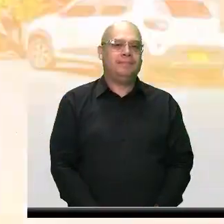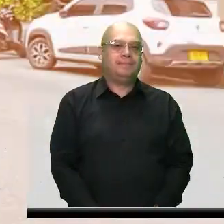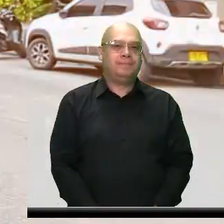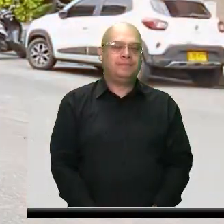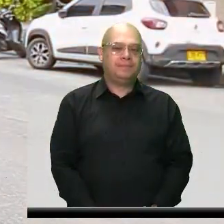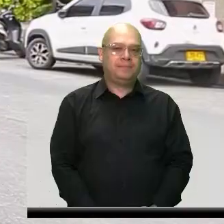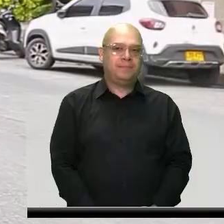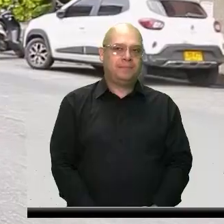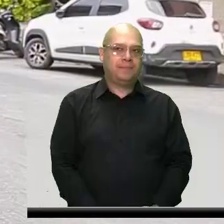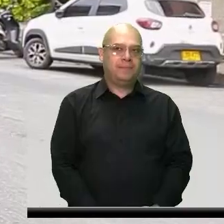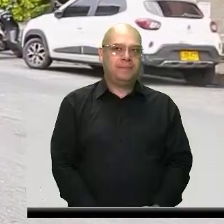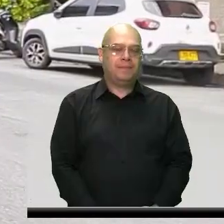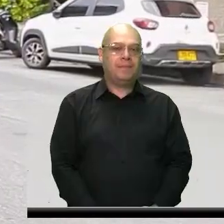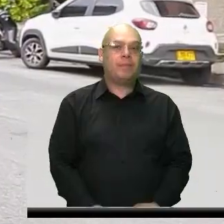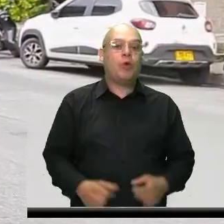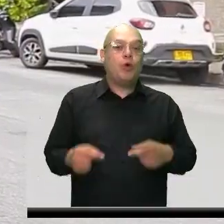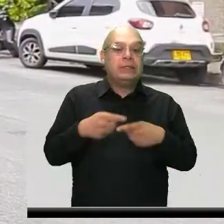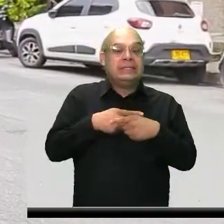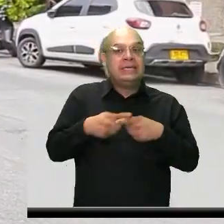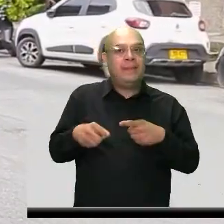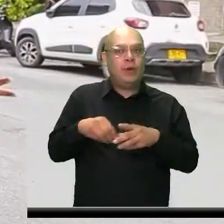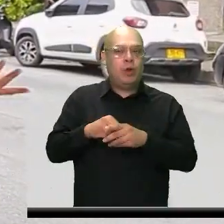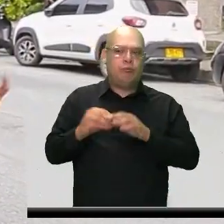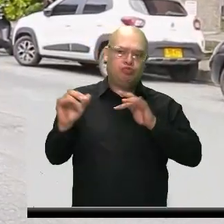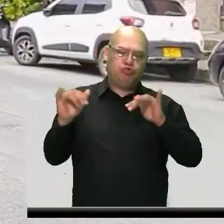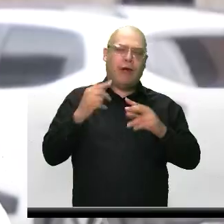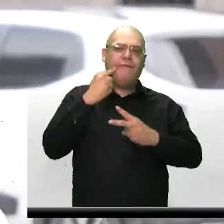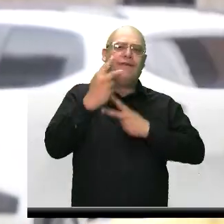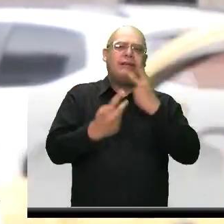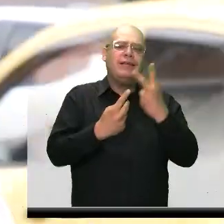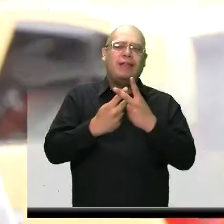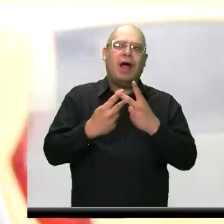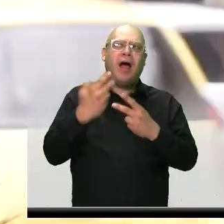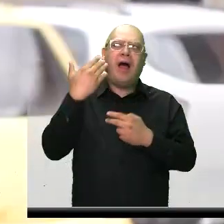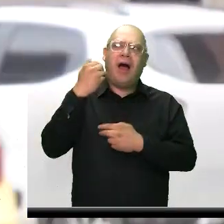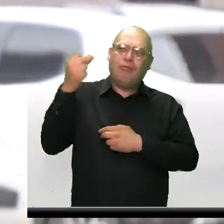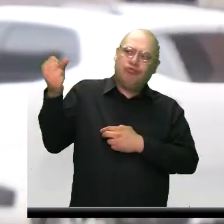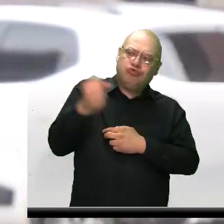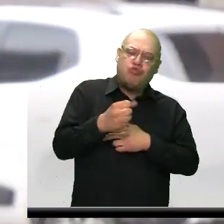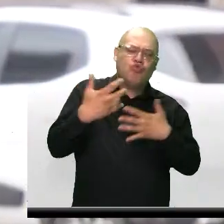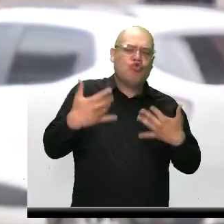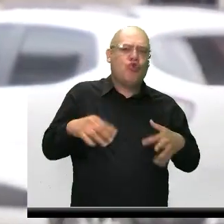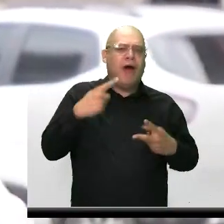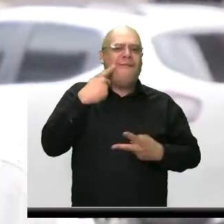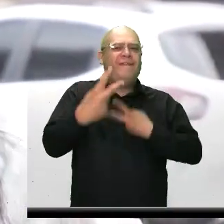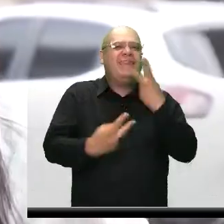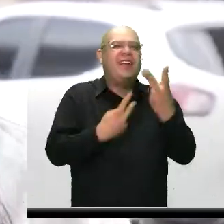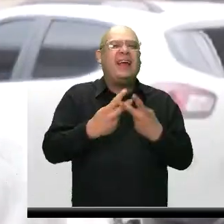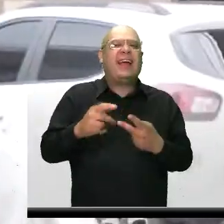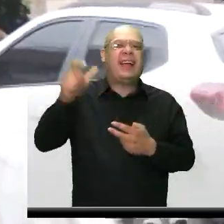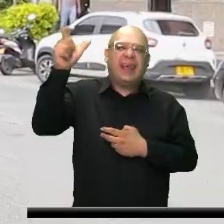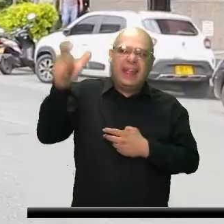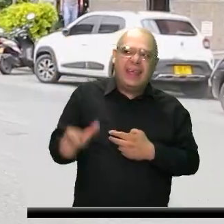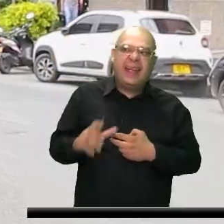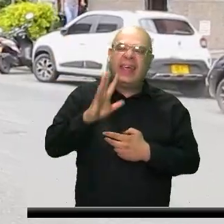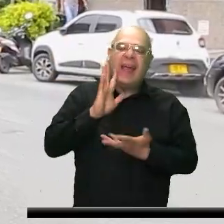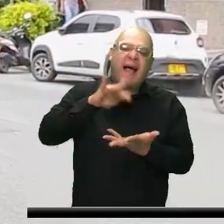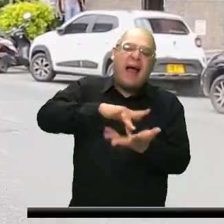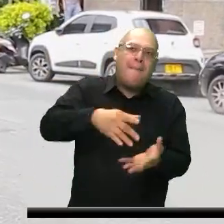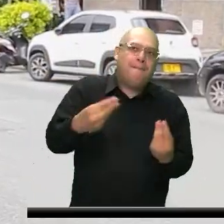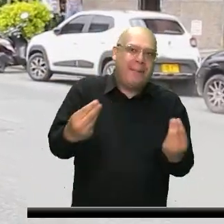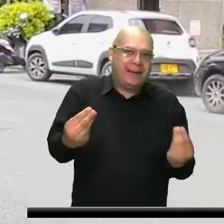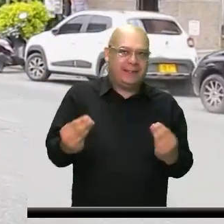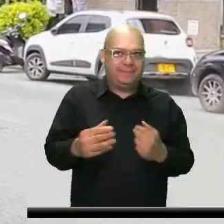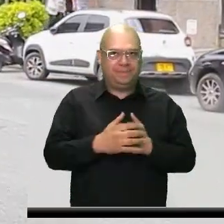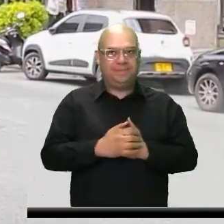Esta semana tuvimos una visita mundialista en nuestra ciudad. Contémosle a todos los televidentes quién es y qué vino a ser. Así es.